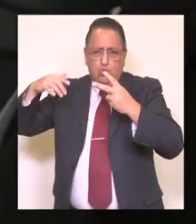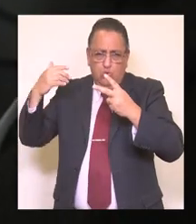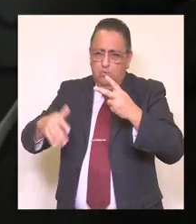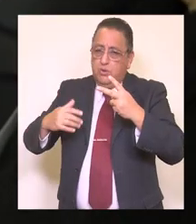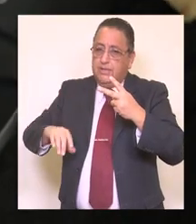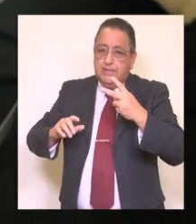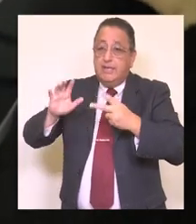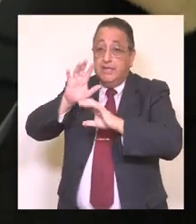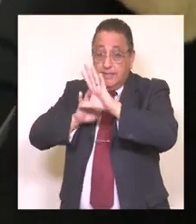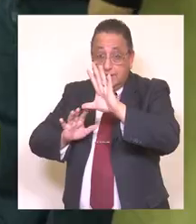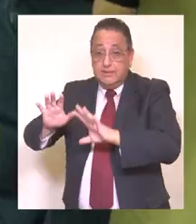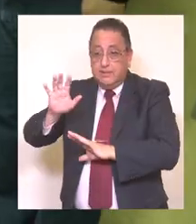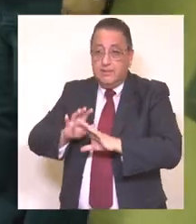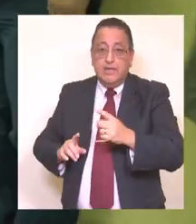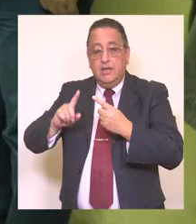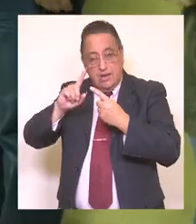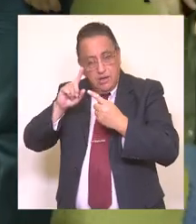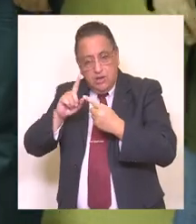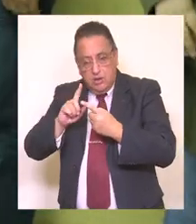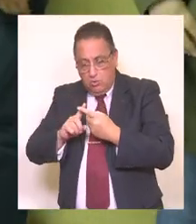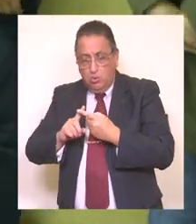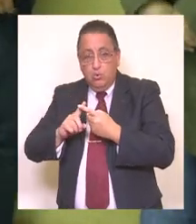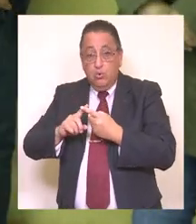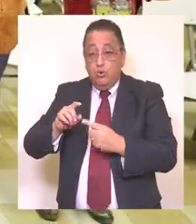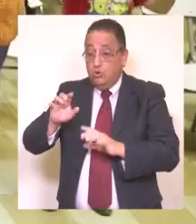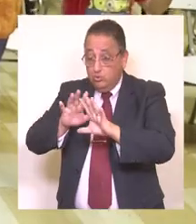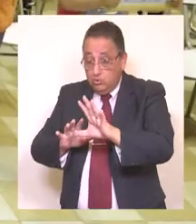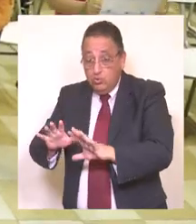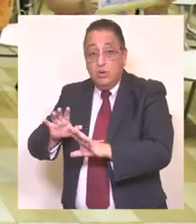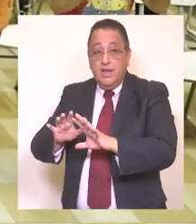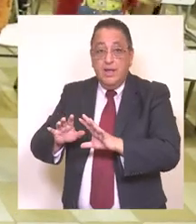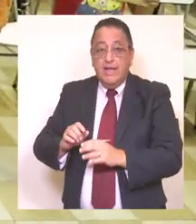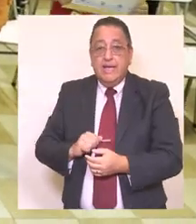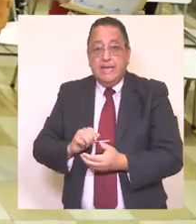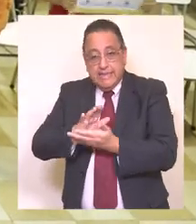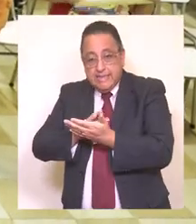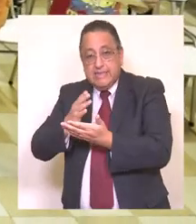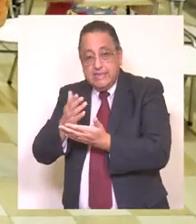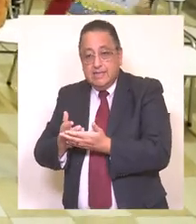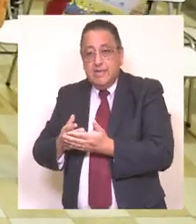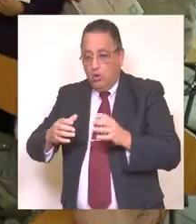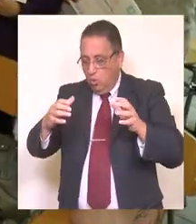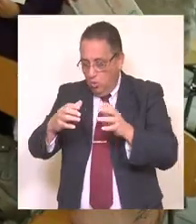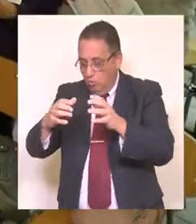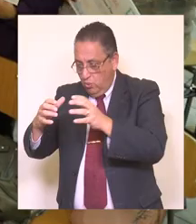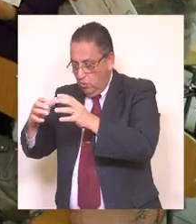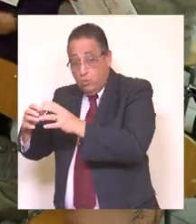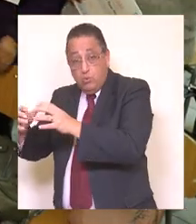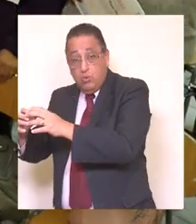juntas de vecinos, Nuevo Amanecer y Villa El Sol, cuyos vecinos recibieron principalmente